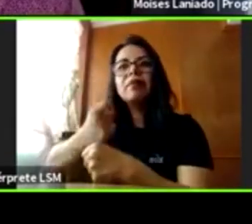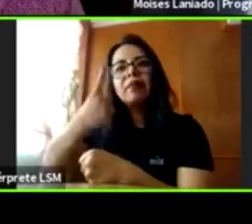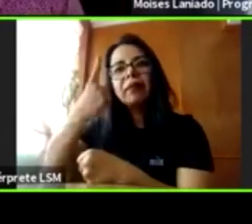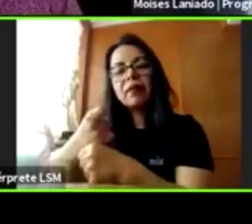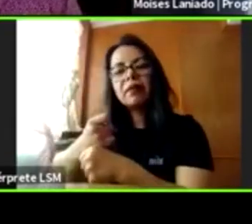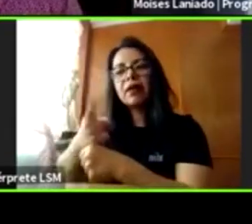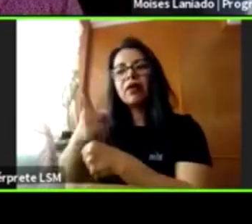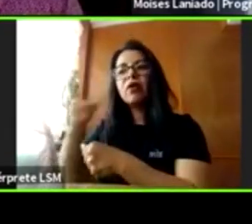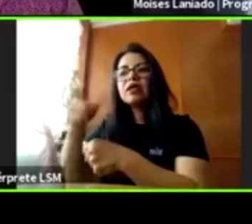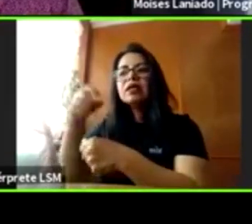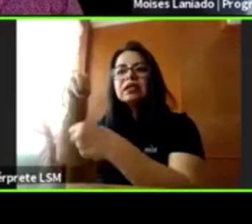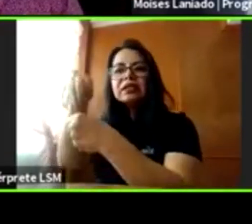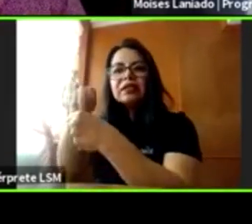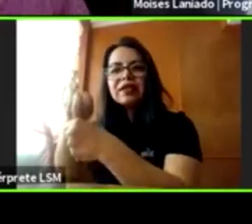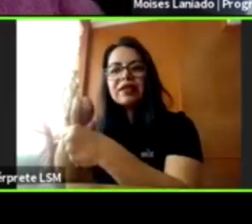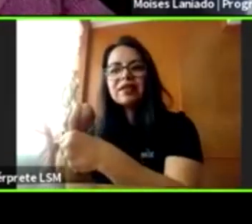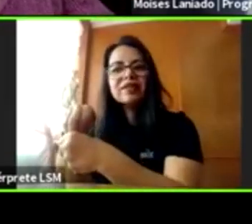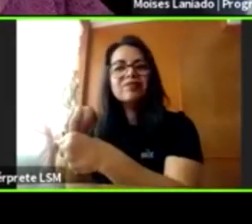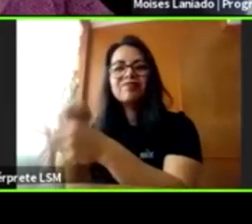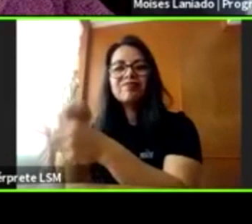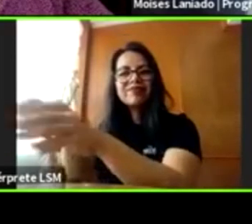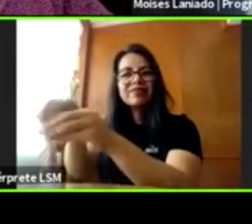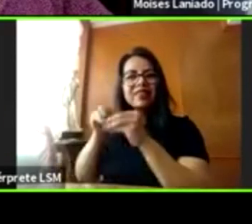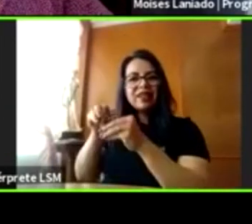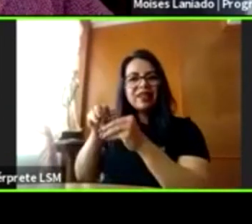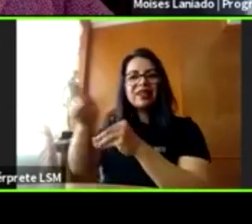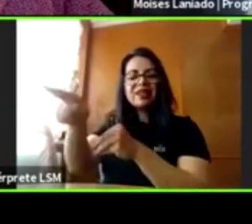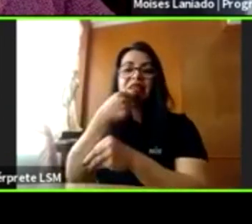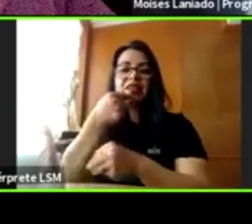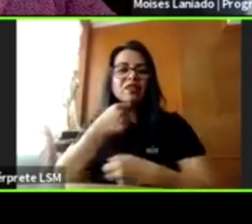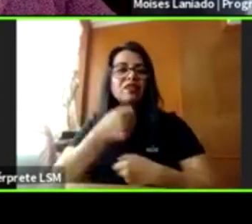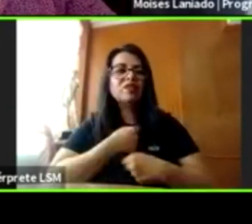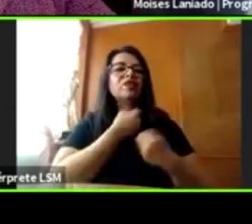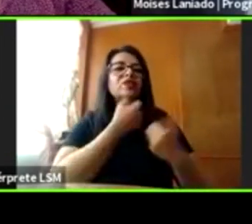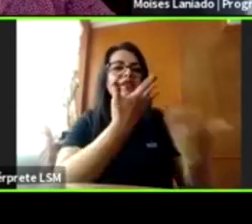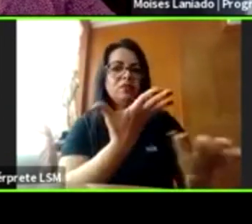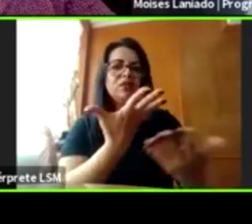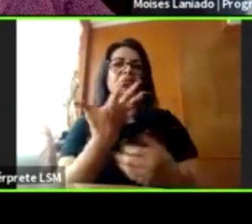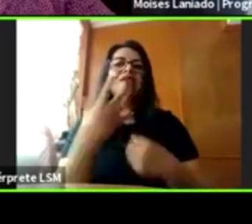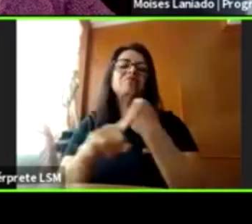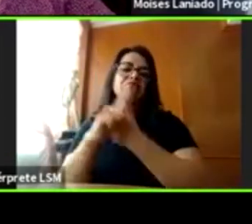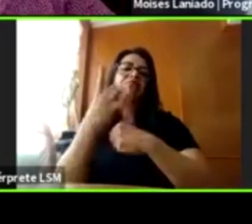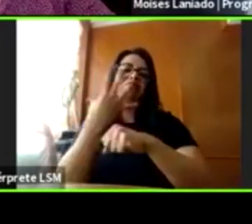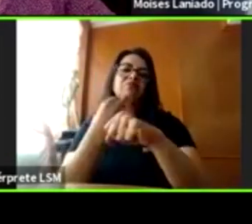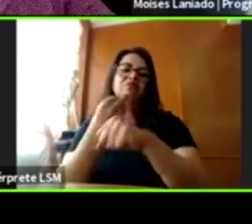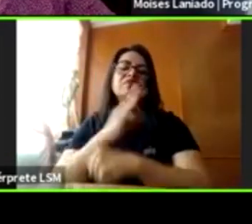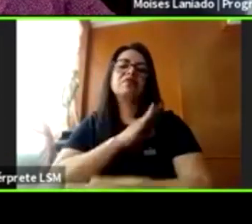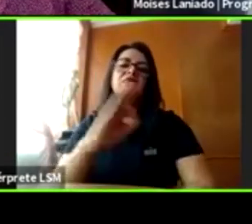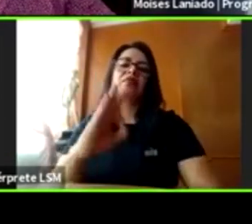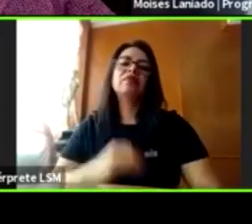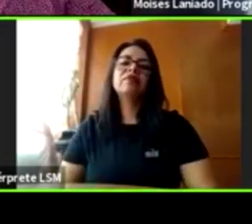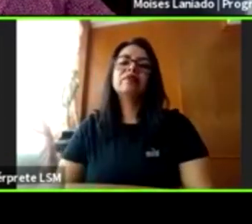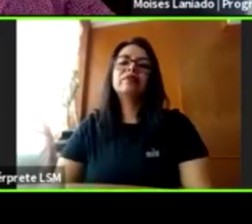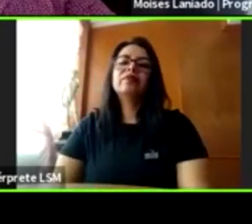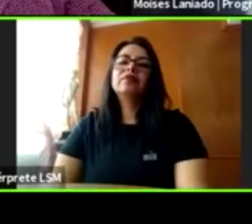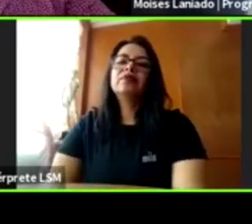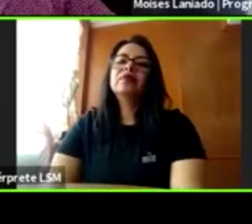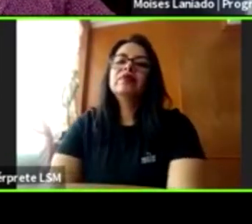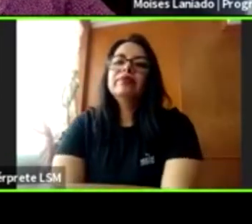a tiempo, podemos ponerle un gran remedio. A ver, nos ponen sobre la mesa una